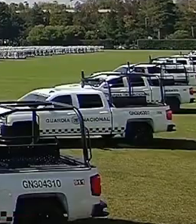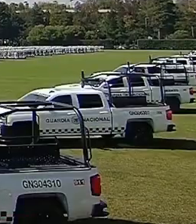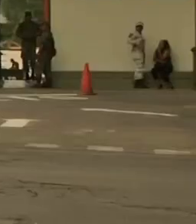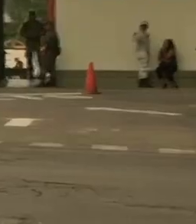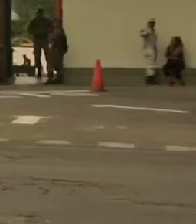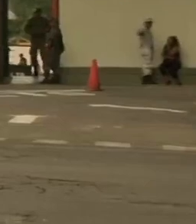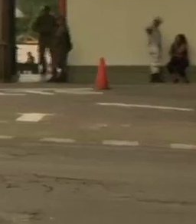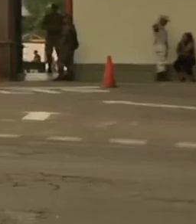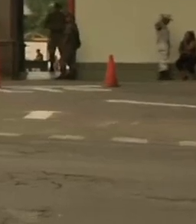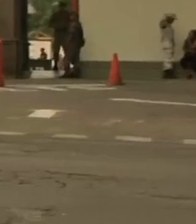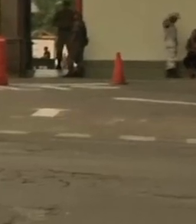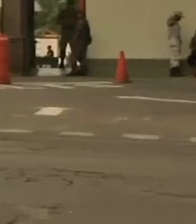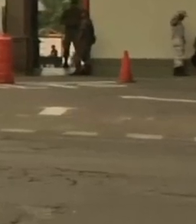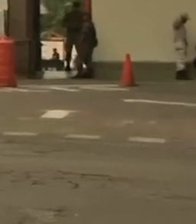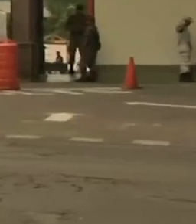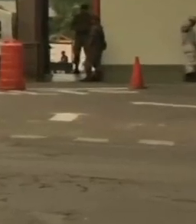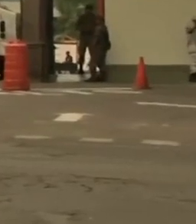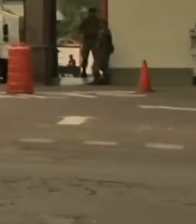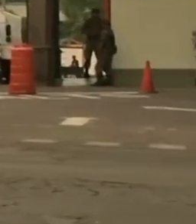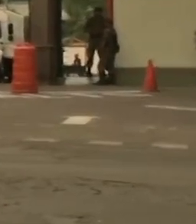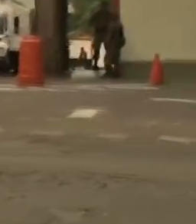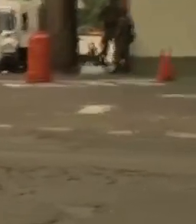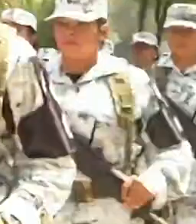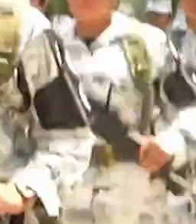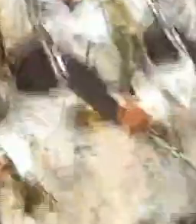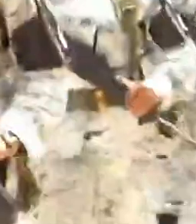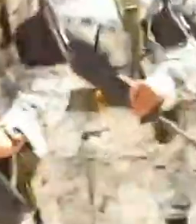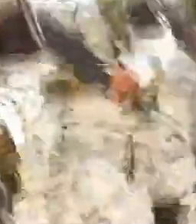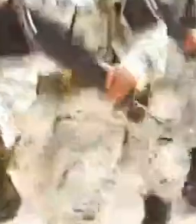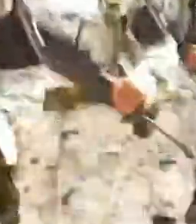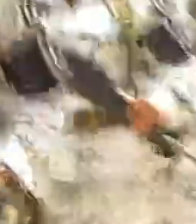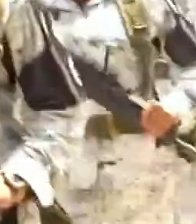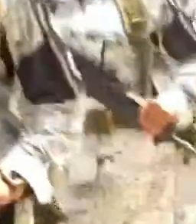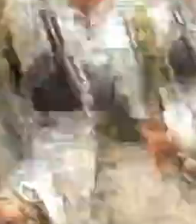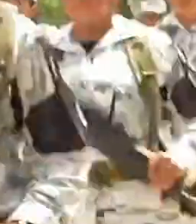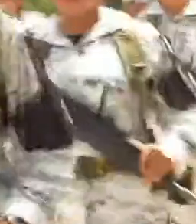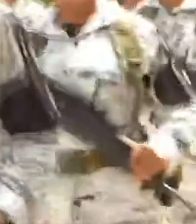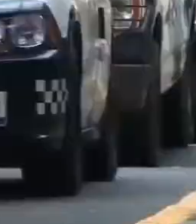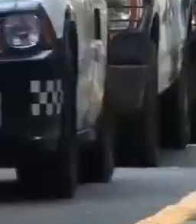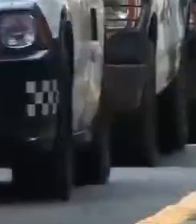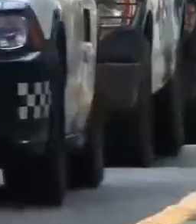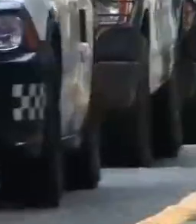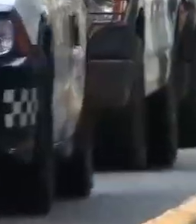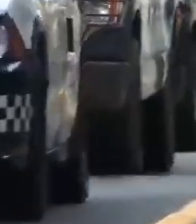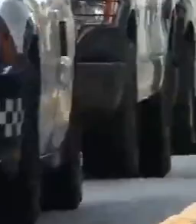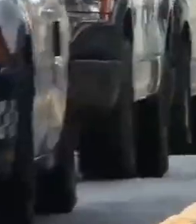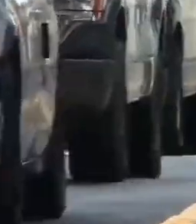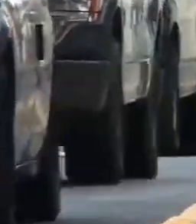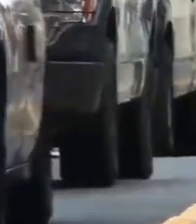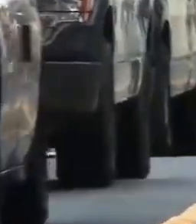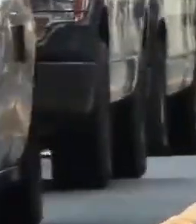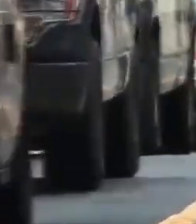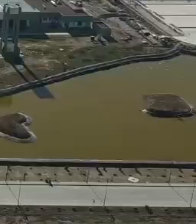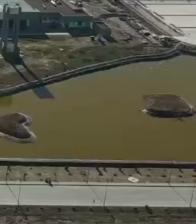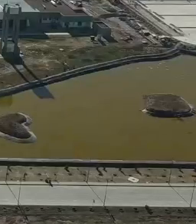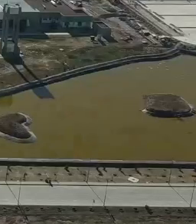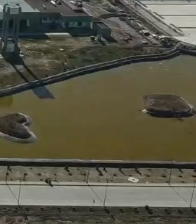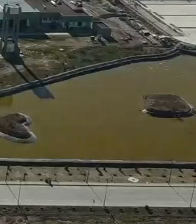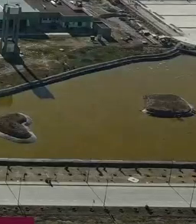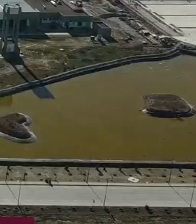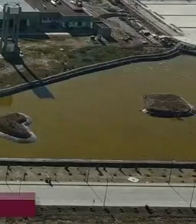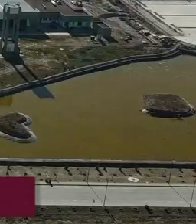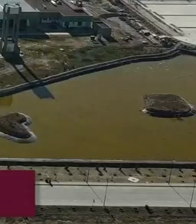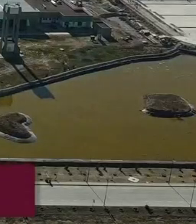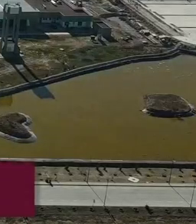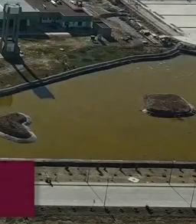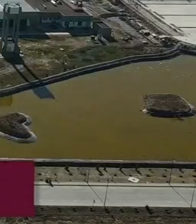2024, con motivo de la creación de la Guardia Nacional y a fin de apoyar con armamento y municiones a los gobiernos estatales,